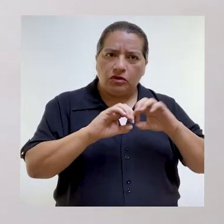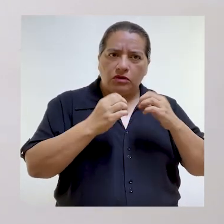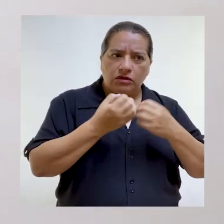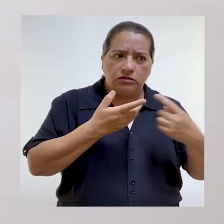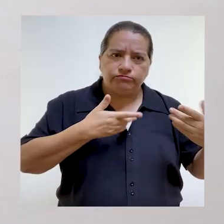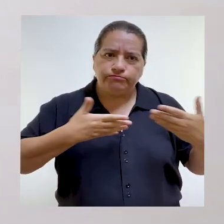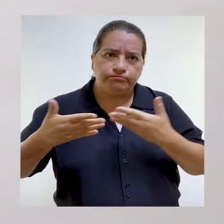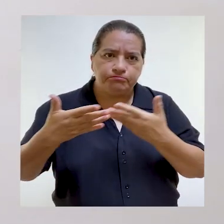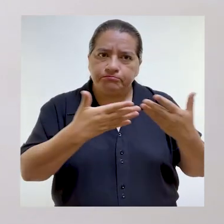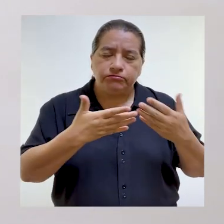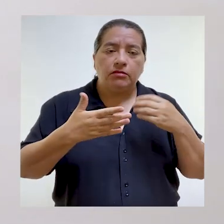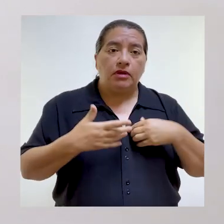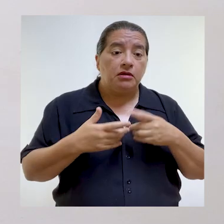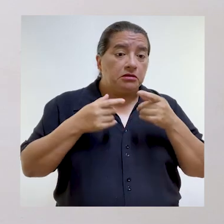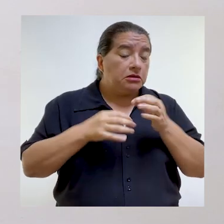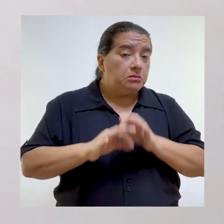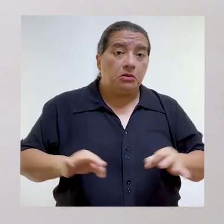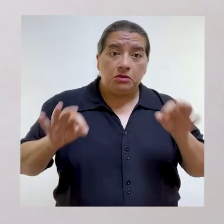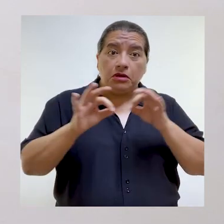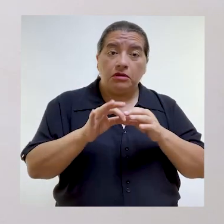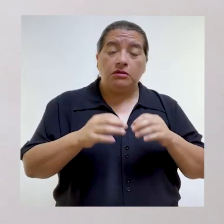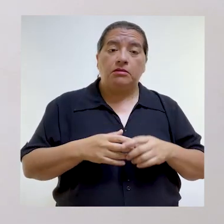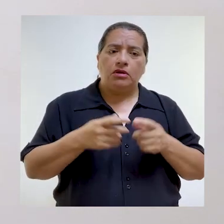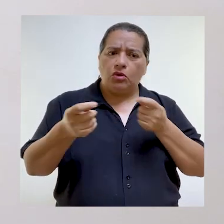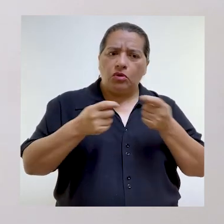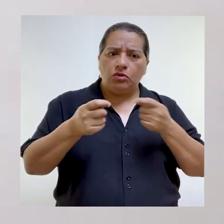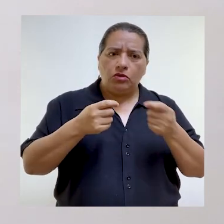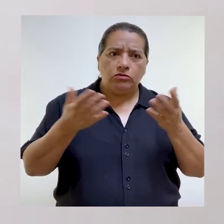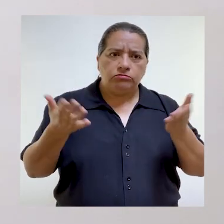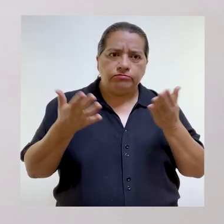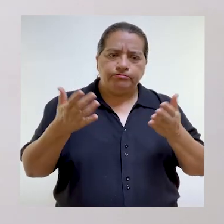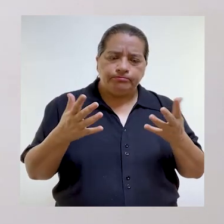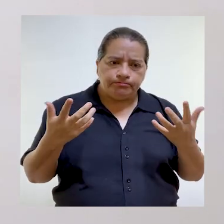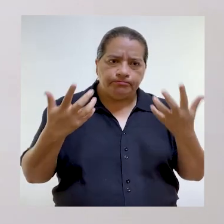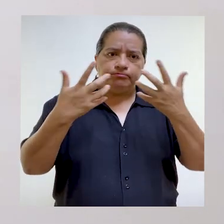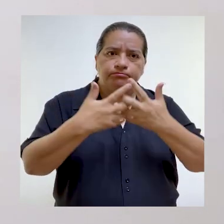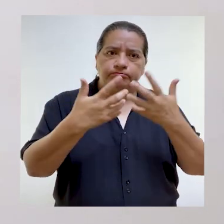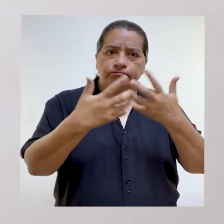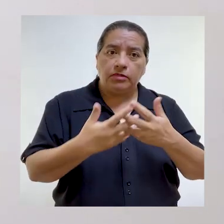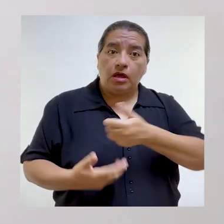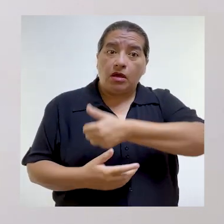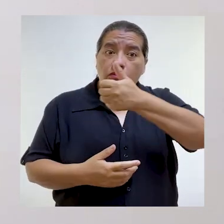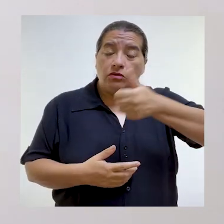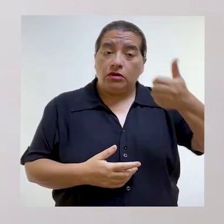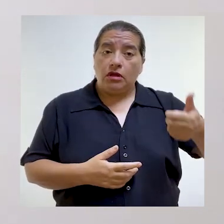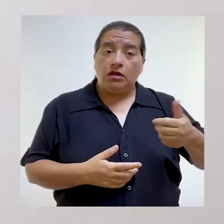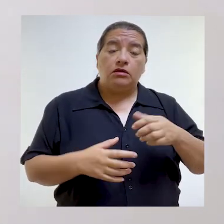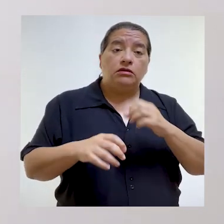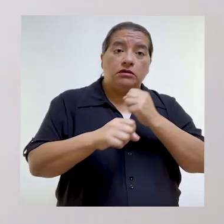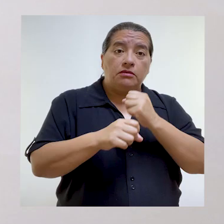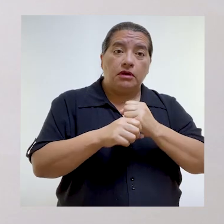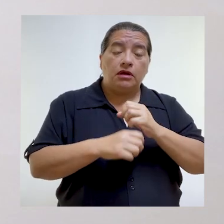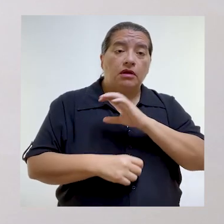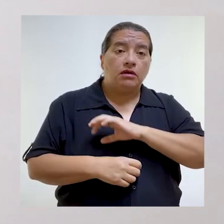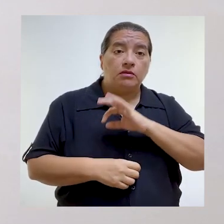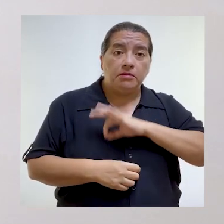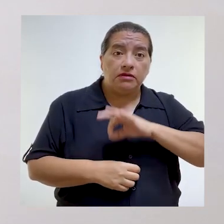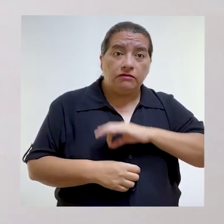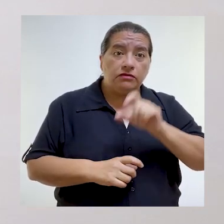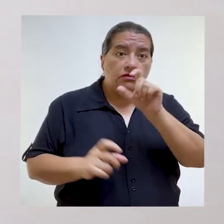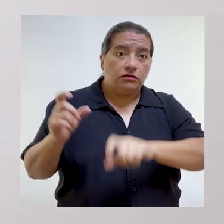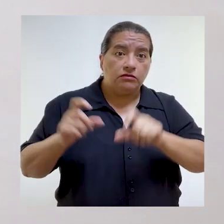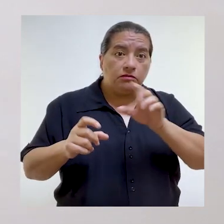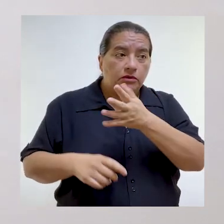verbo importa y que la coordinación entre las instituciones es fundamental para que desde el control gubernamental se alineen los incentivos que guían el comportamiento de las